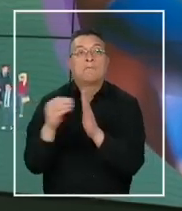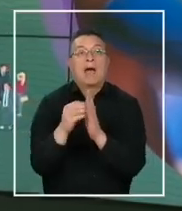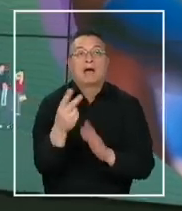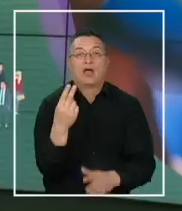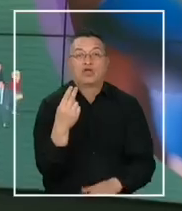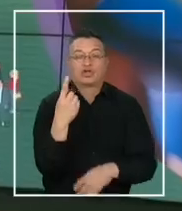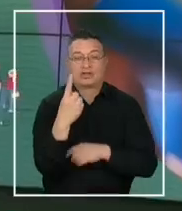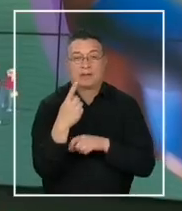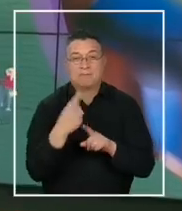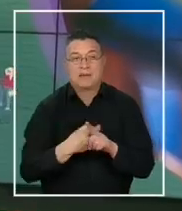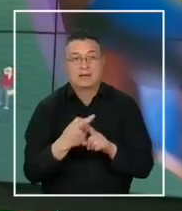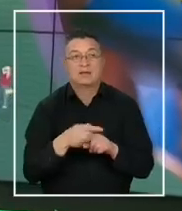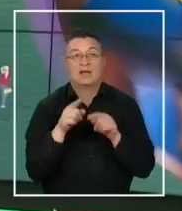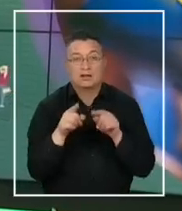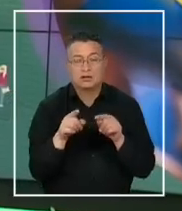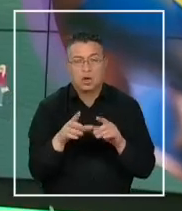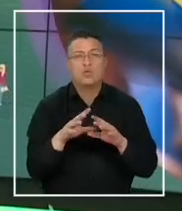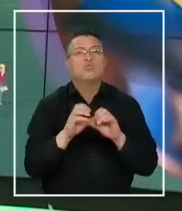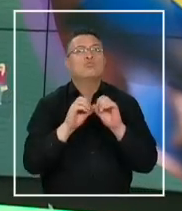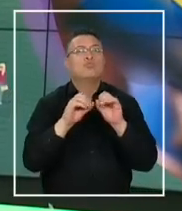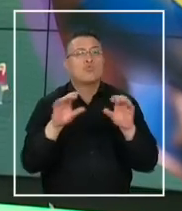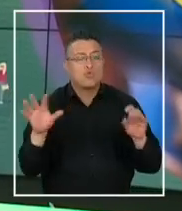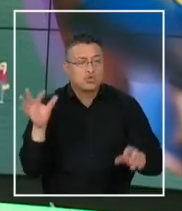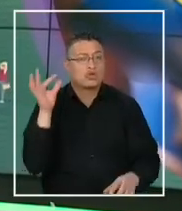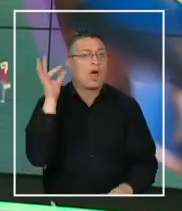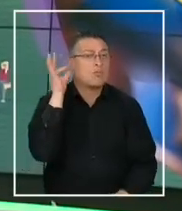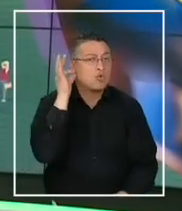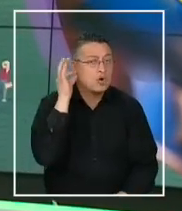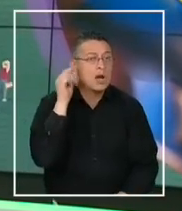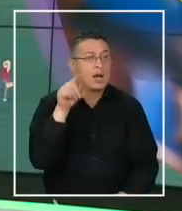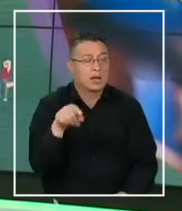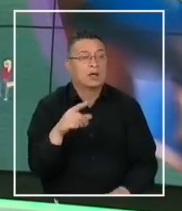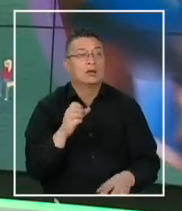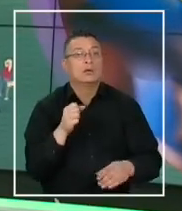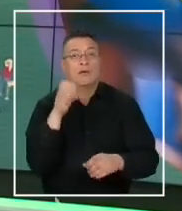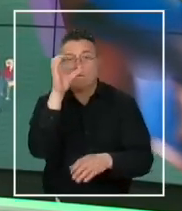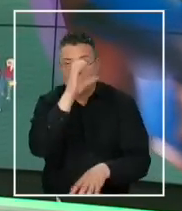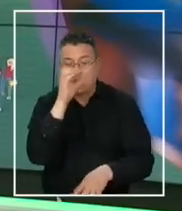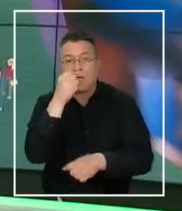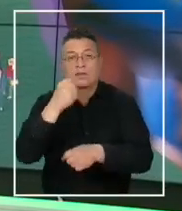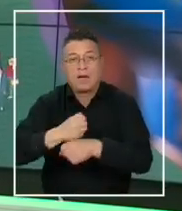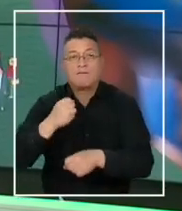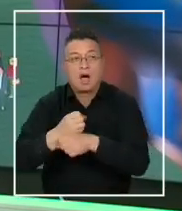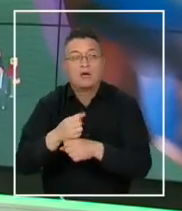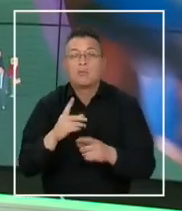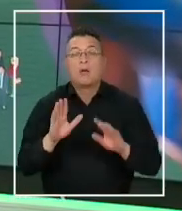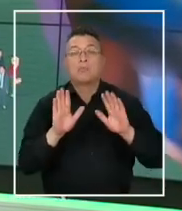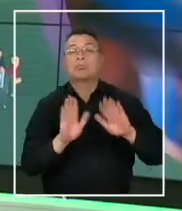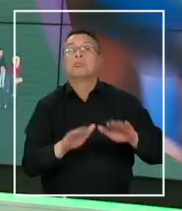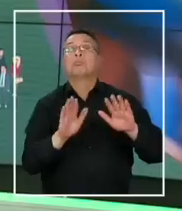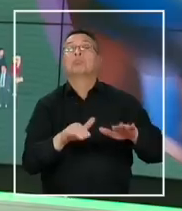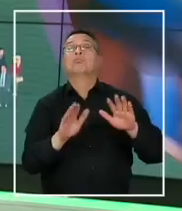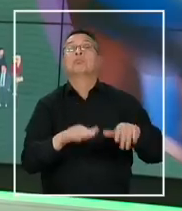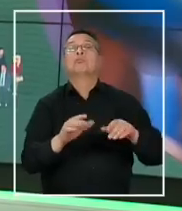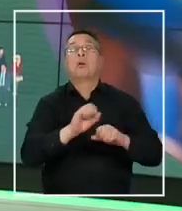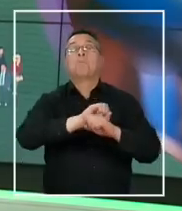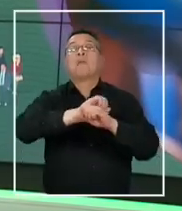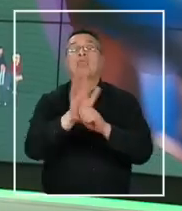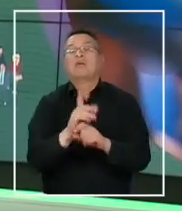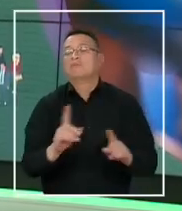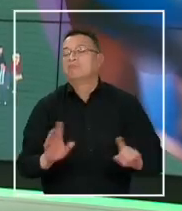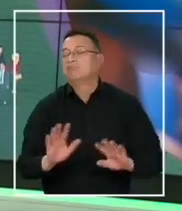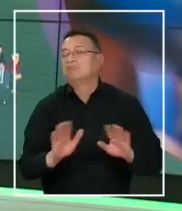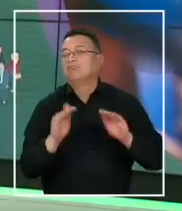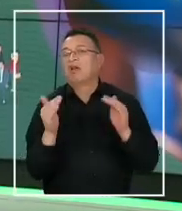se ve un fenómeno importante. Muchas mujeres que durante el último año salieron a buscar empleo, que se mantuvieron inactivas durante la pandemia.